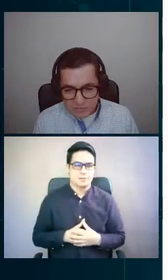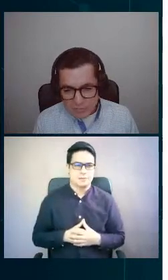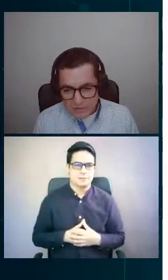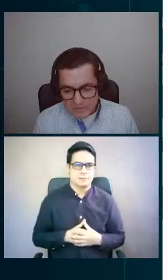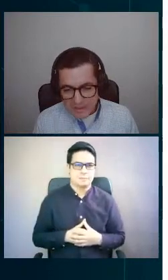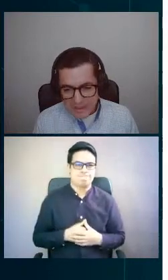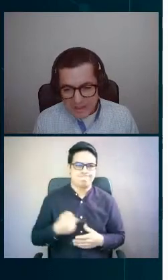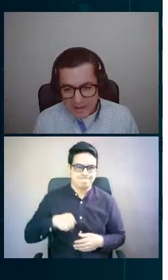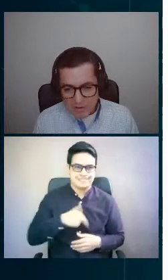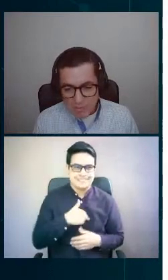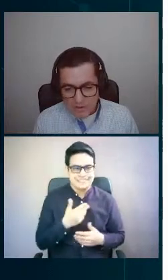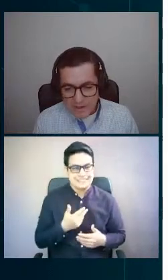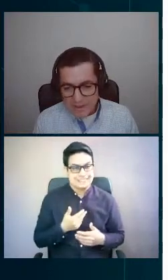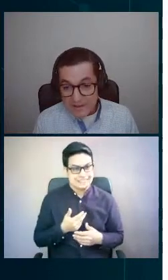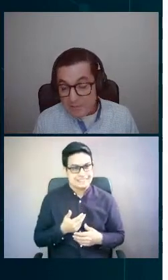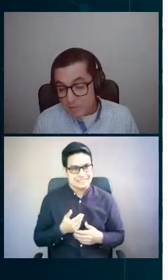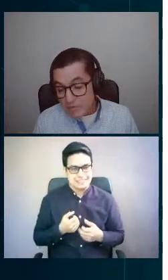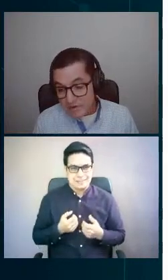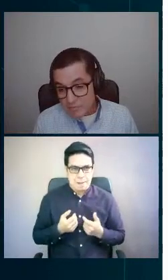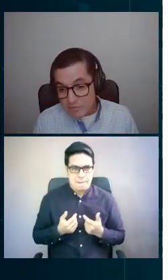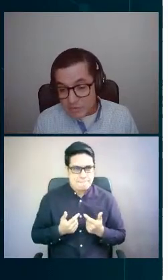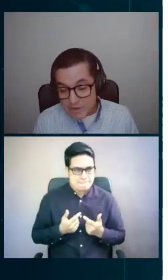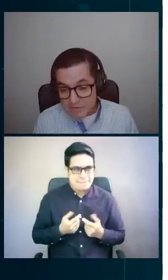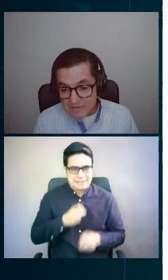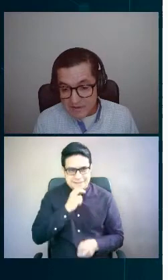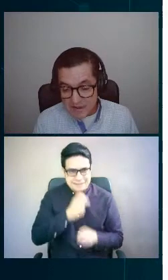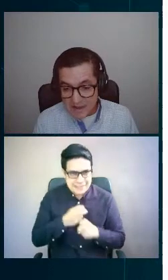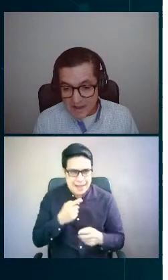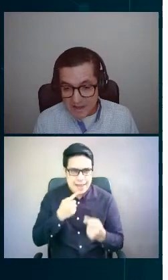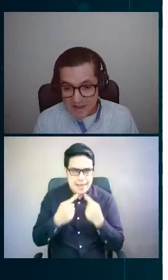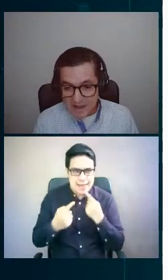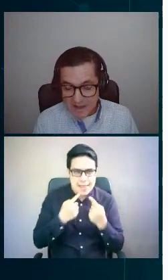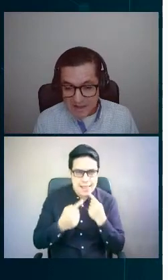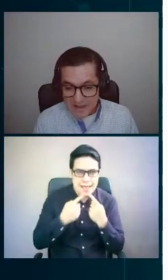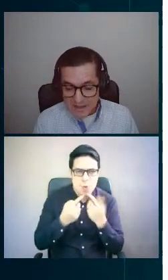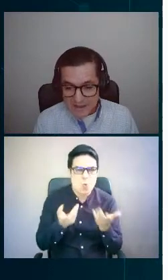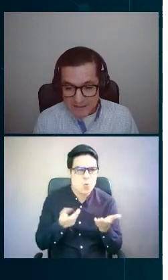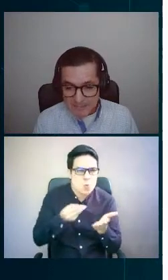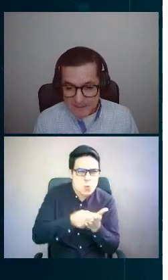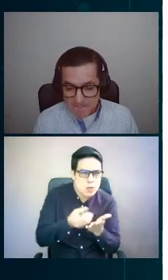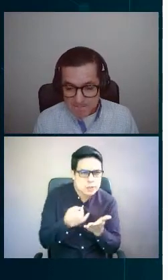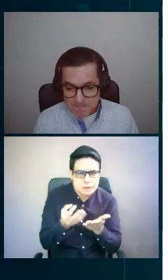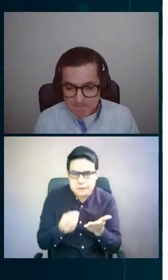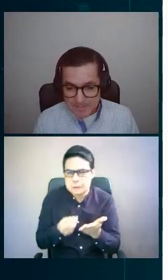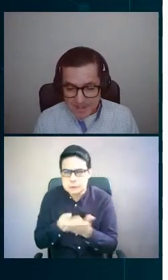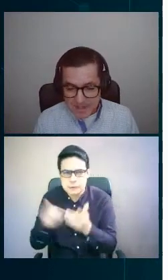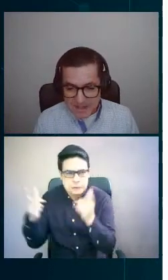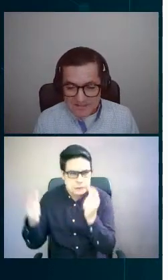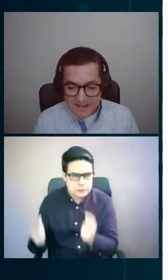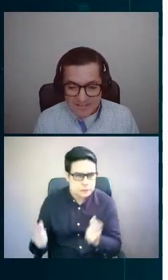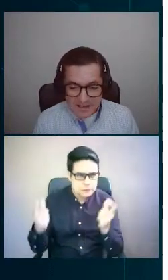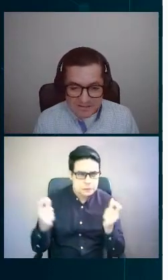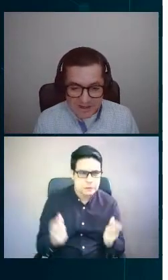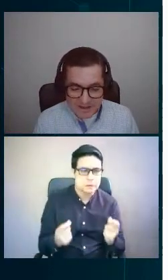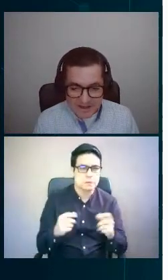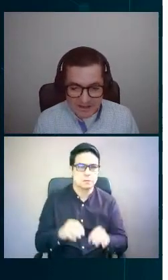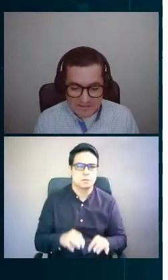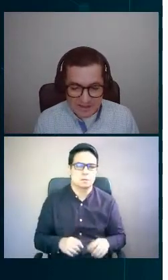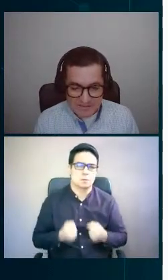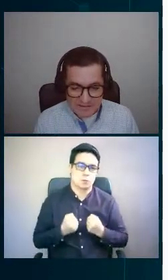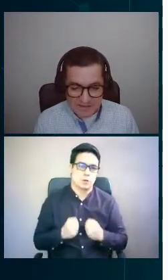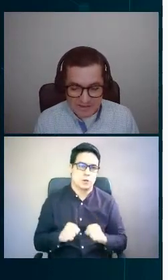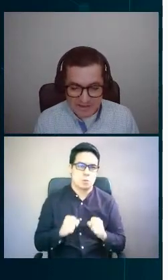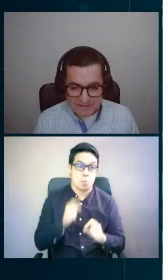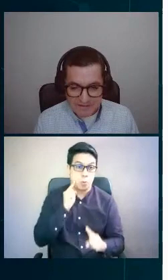Entonces fue una tarea complicada y aprovechamos de una vez a estandarizar